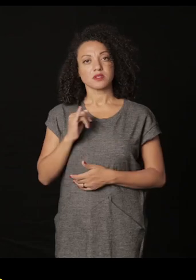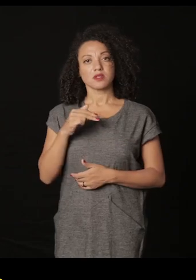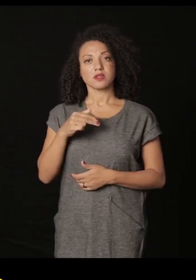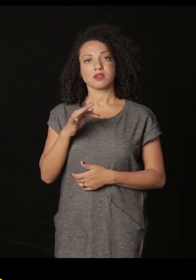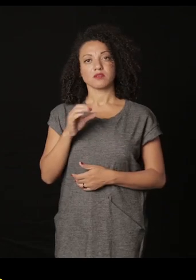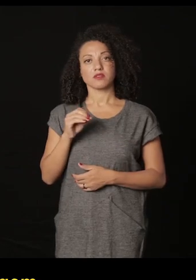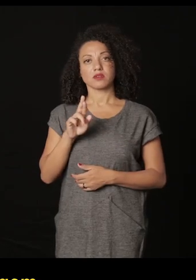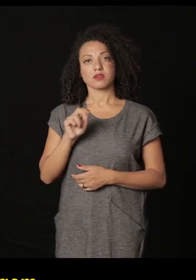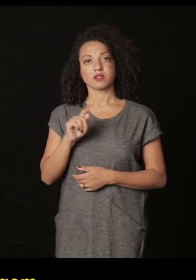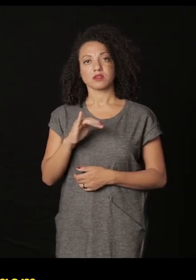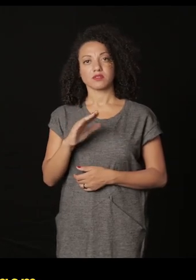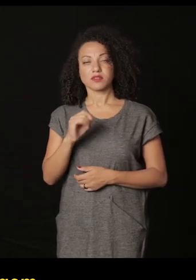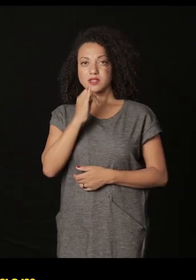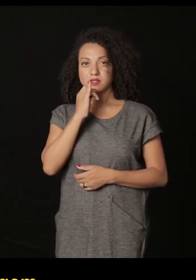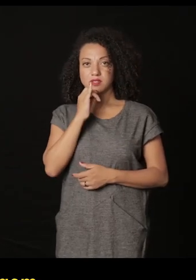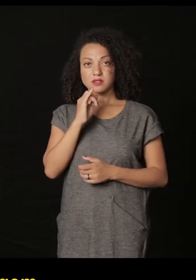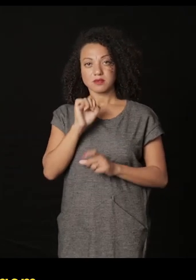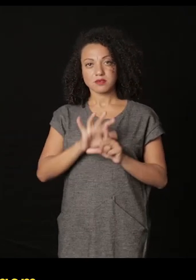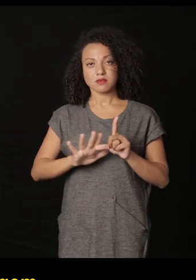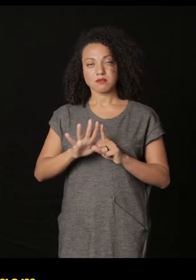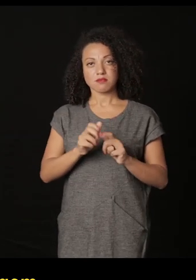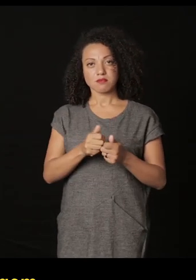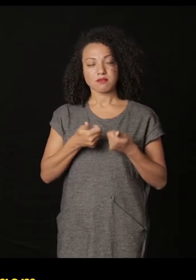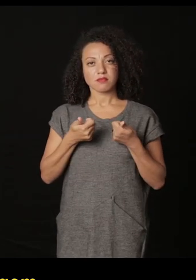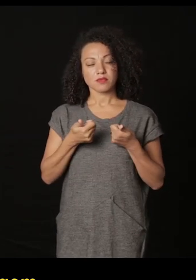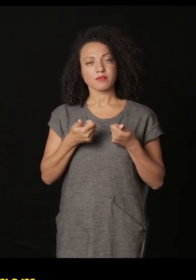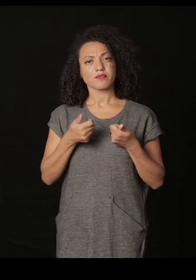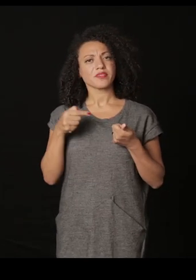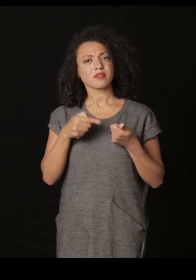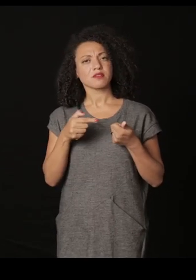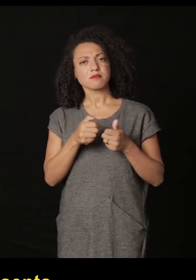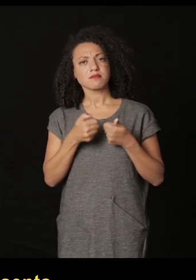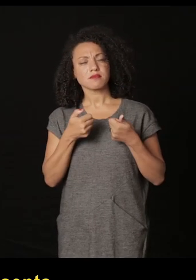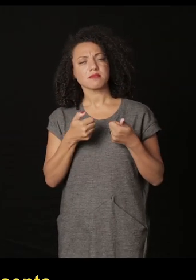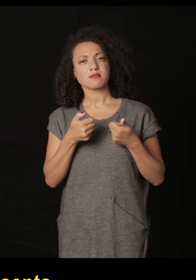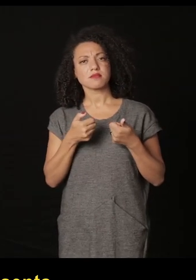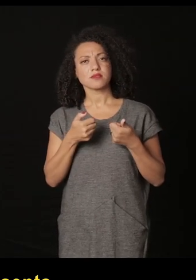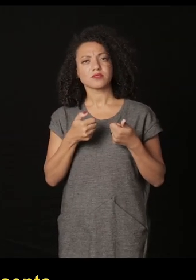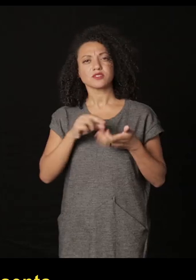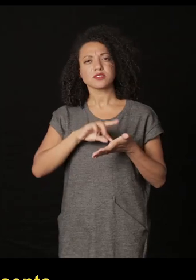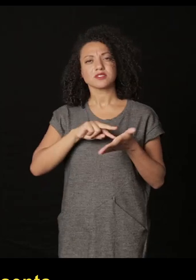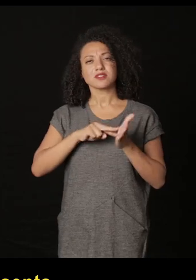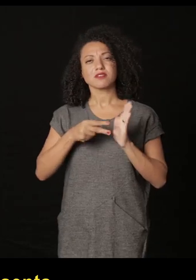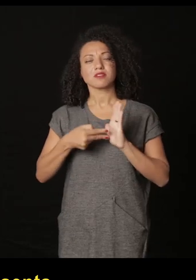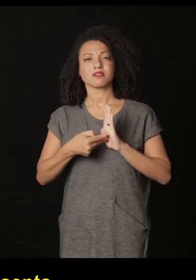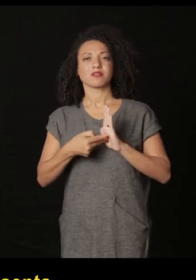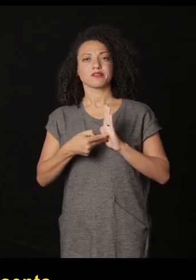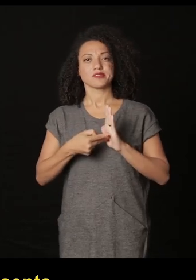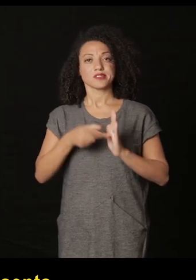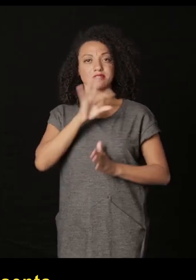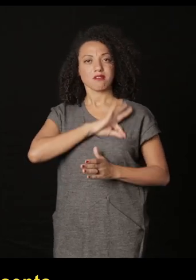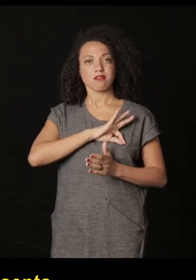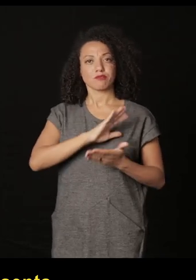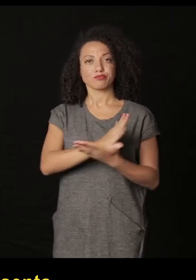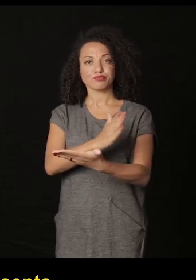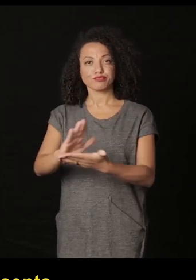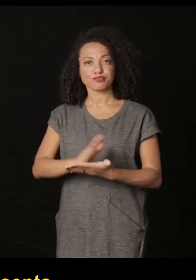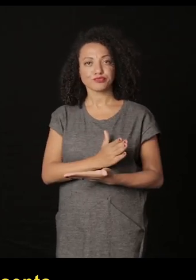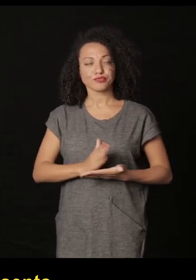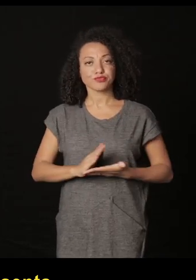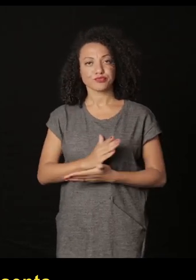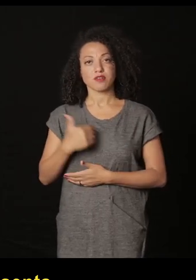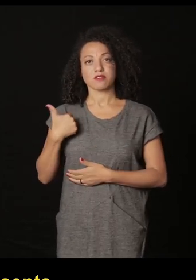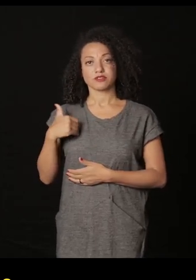Comenceí con una infografía para hablar también de esa imagen, por ejemplo, del pán. Esa es una imagen que representa la repartición de